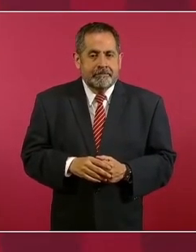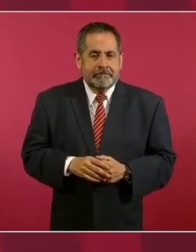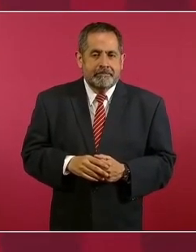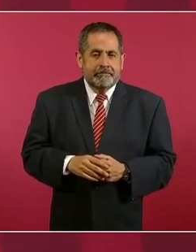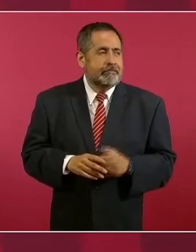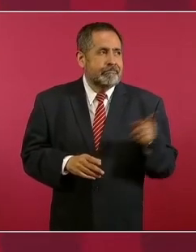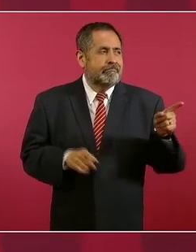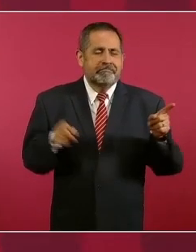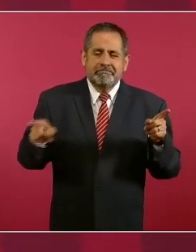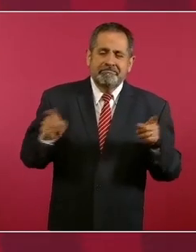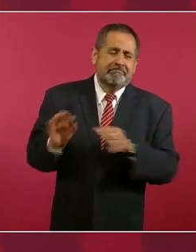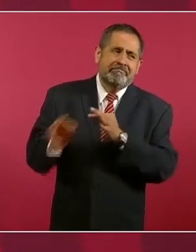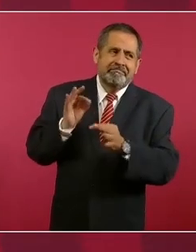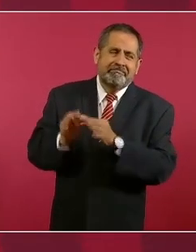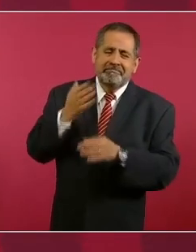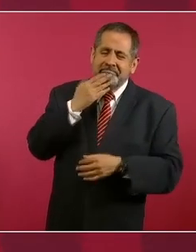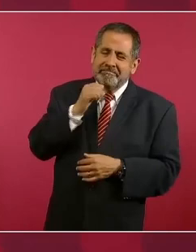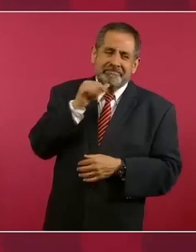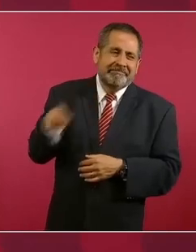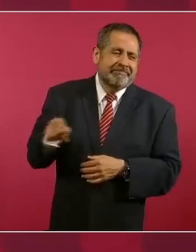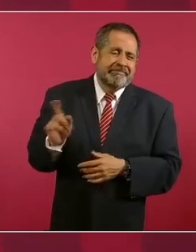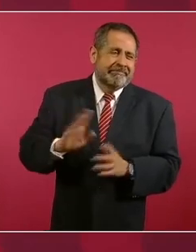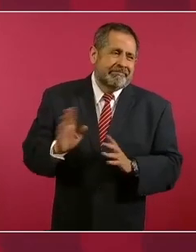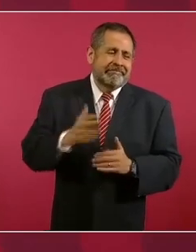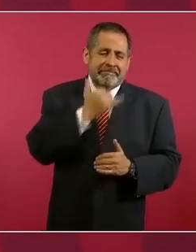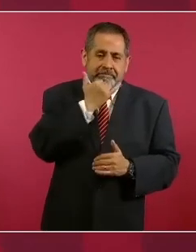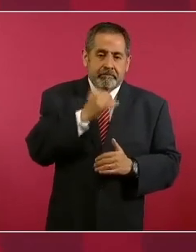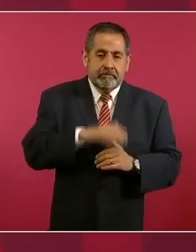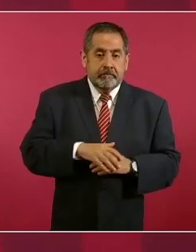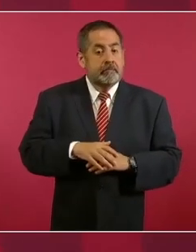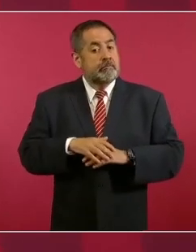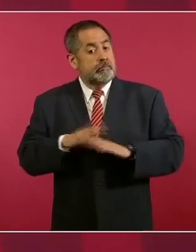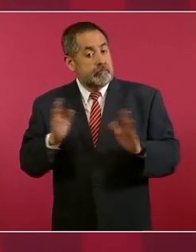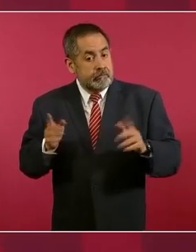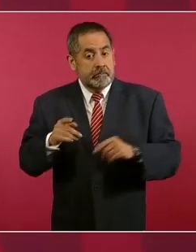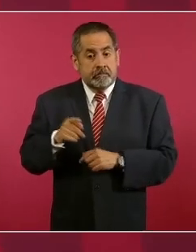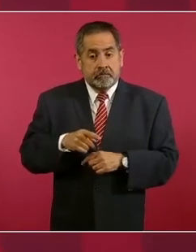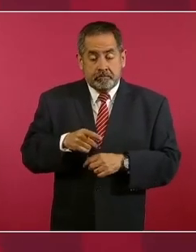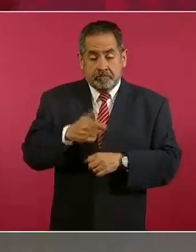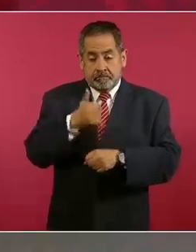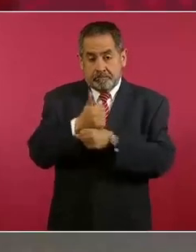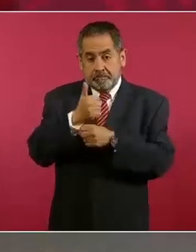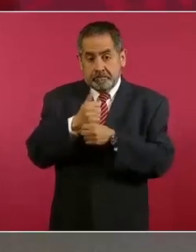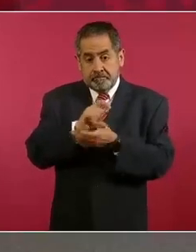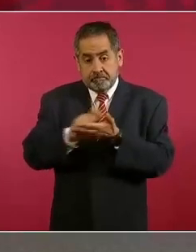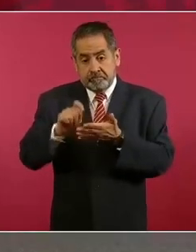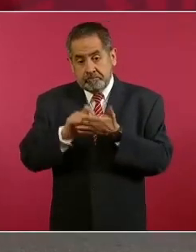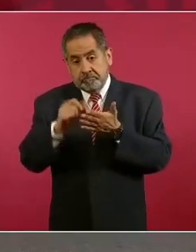exacto lo que sí le dijo y está en la carta,